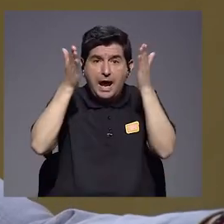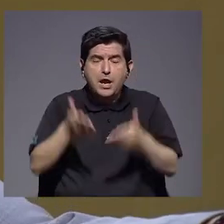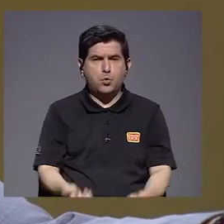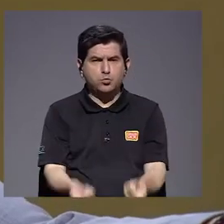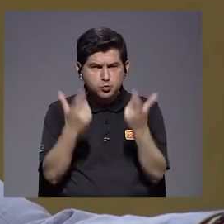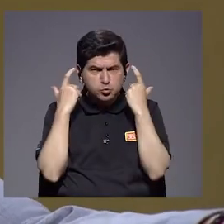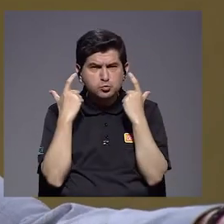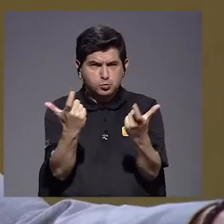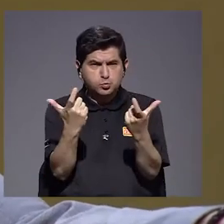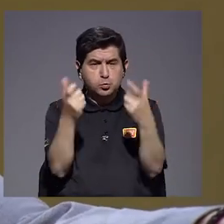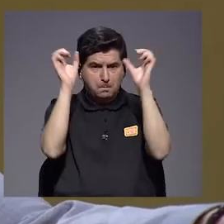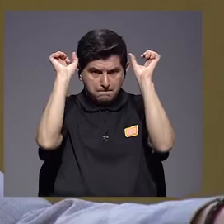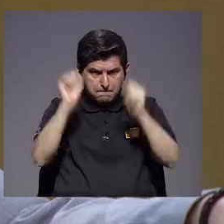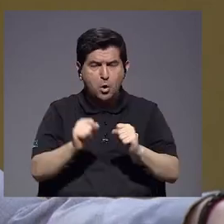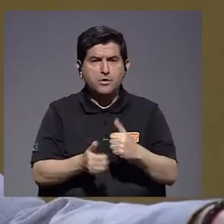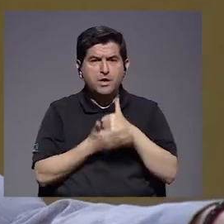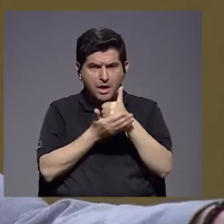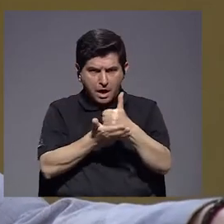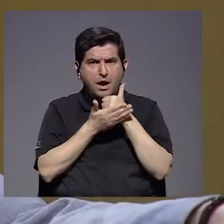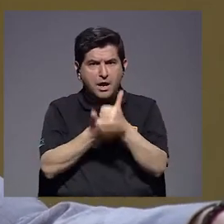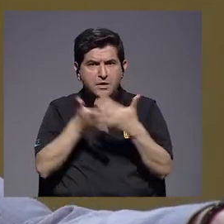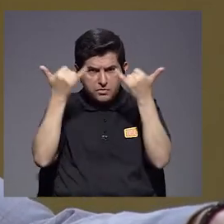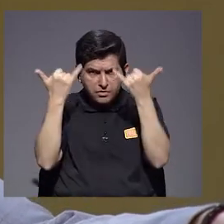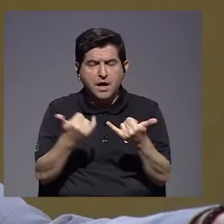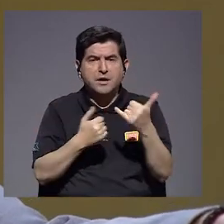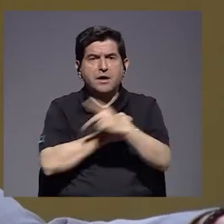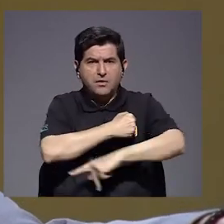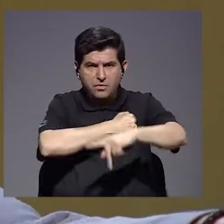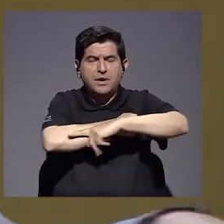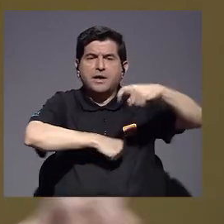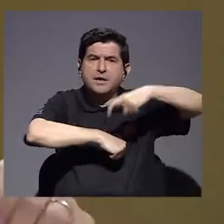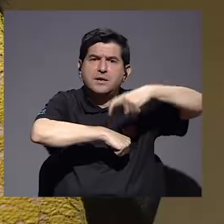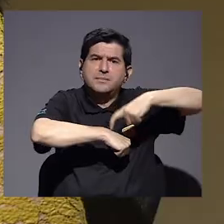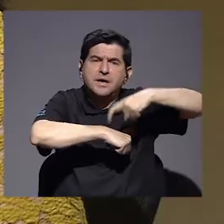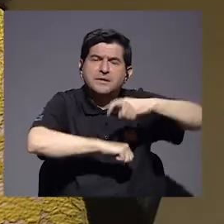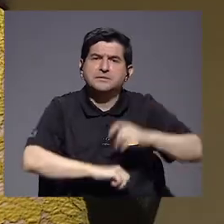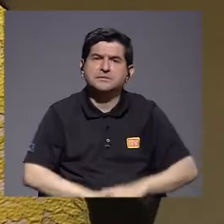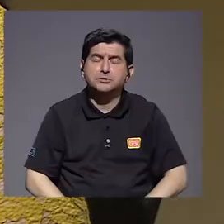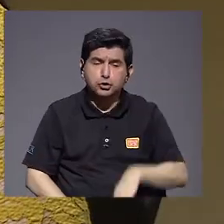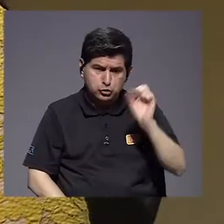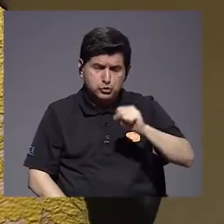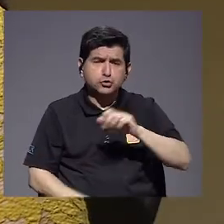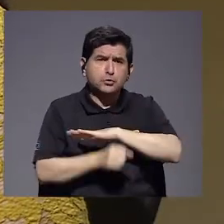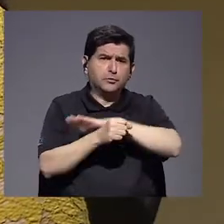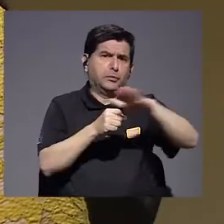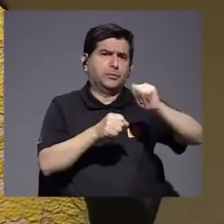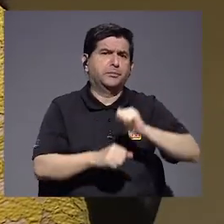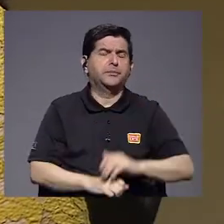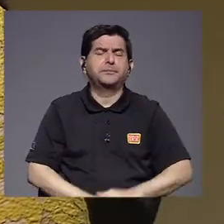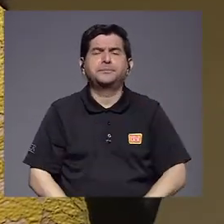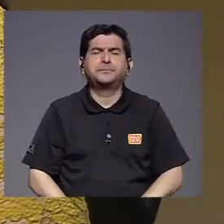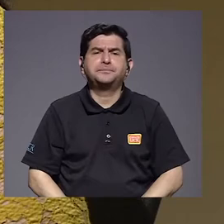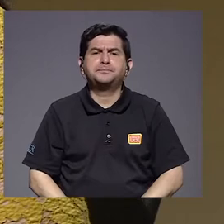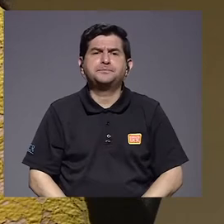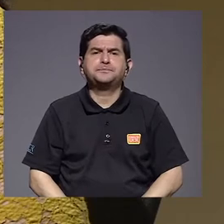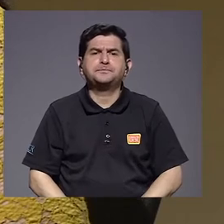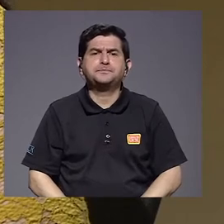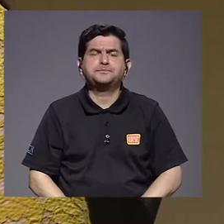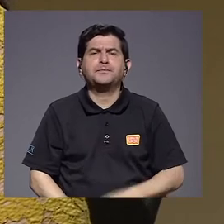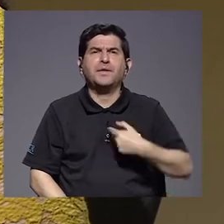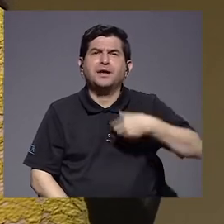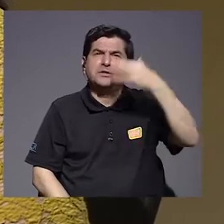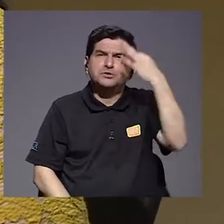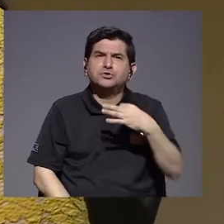algunos que son muy ricos, que podrían colaborar en este momento, país que vivimos. Sí, sí. No, totalmente. Este, hay en...